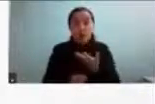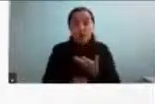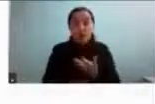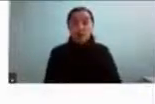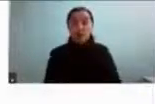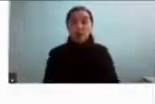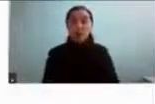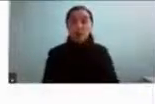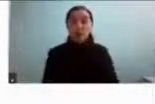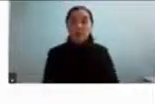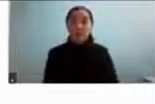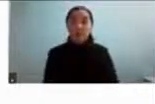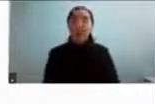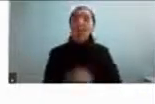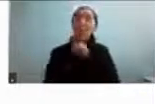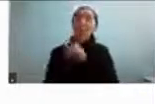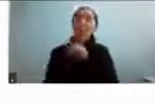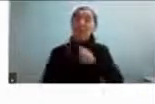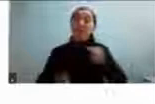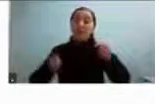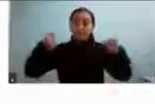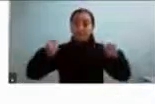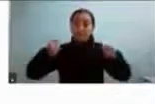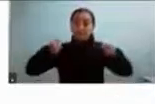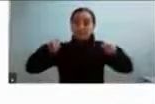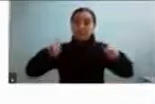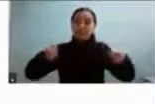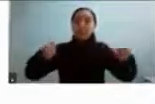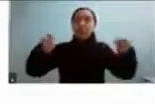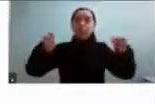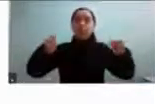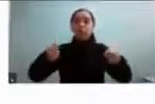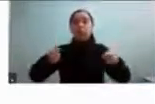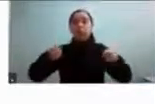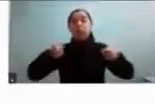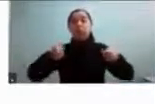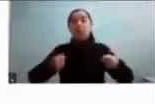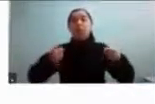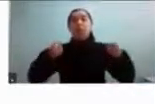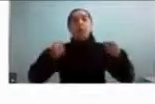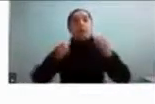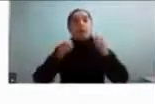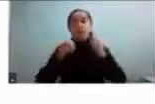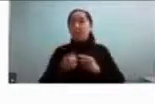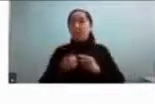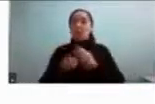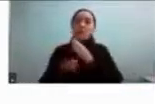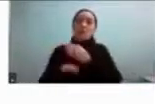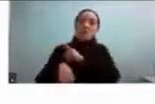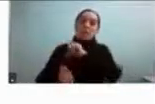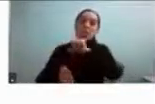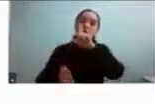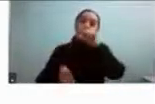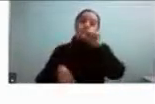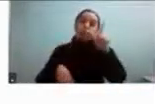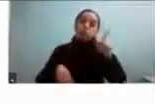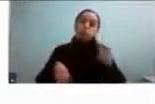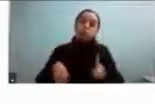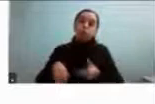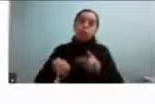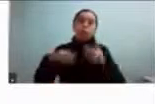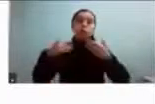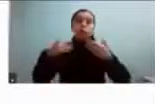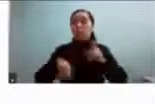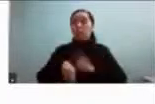Me gustaba mucho columpiarme y cuando íbamos a la plaza podía estar desde que llegábamos hasta el final. Y esta imagen también me gusta